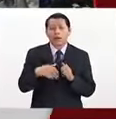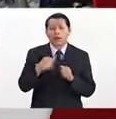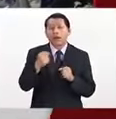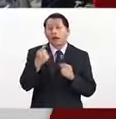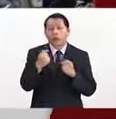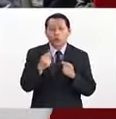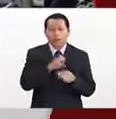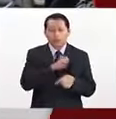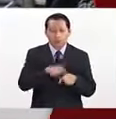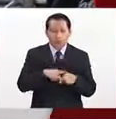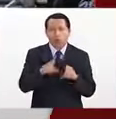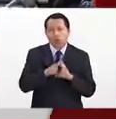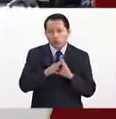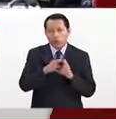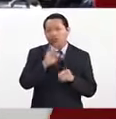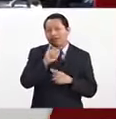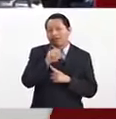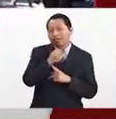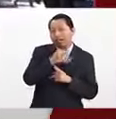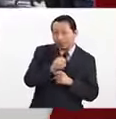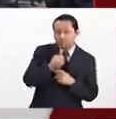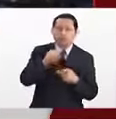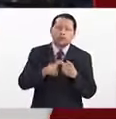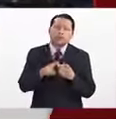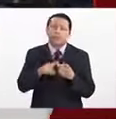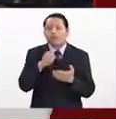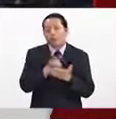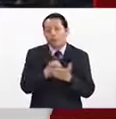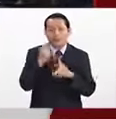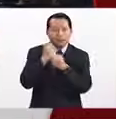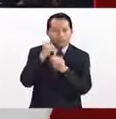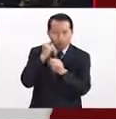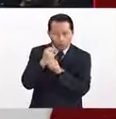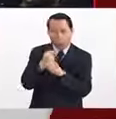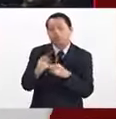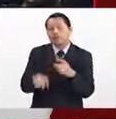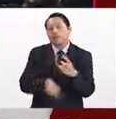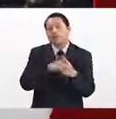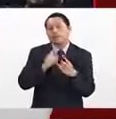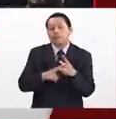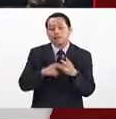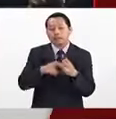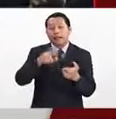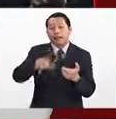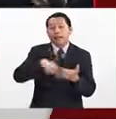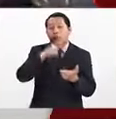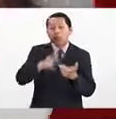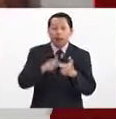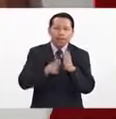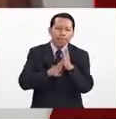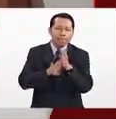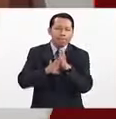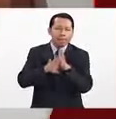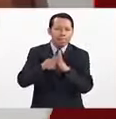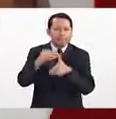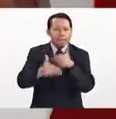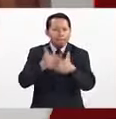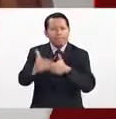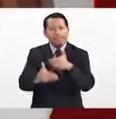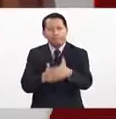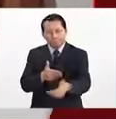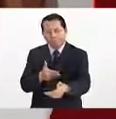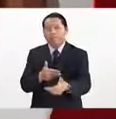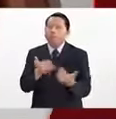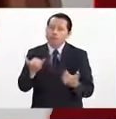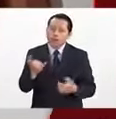preespecialidades, como finanzas, economía del transporte, desarrollo regional, entre otras. Y